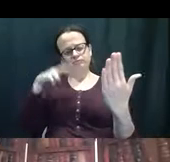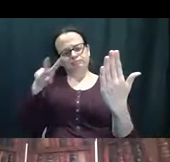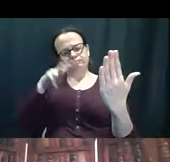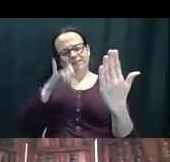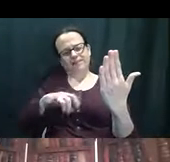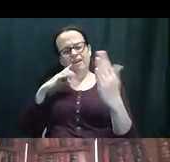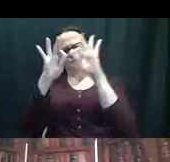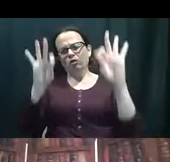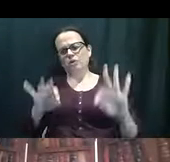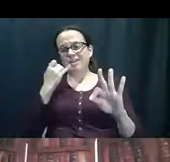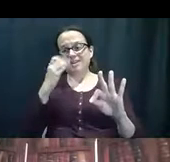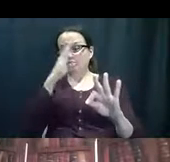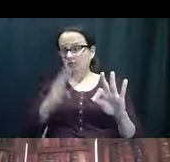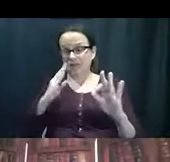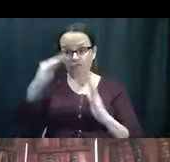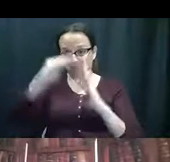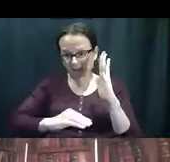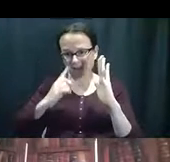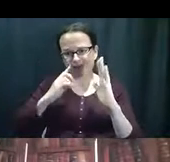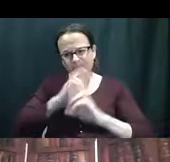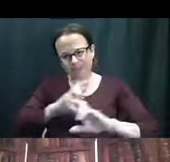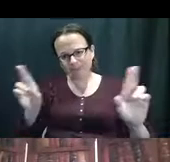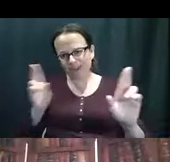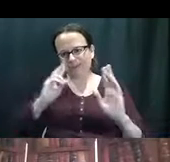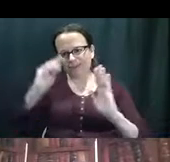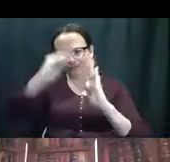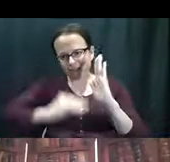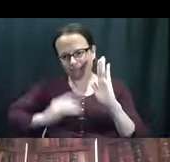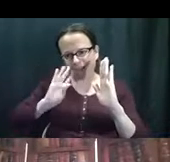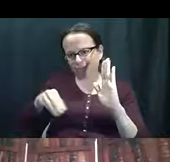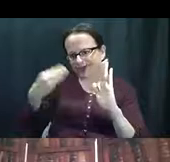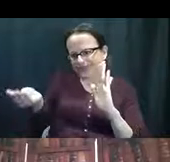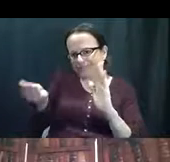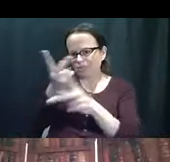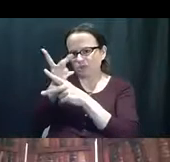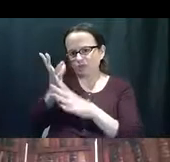Si usted nunca ha llenado uno, entonces, eh,